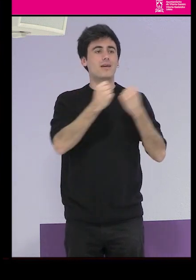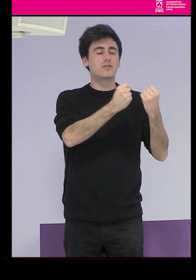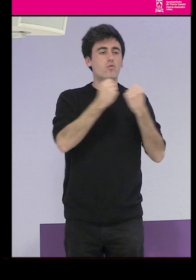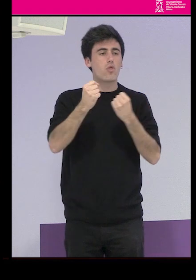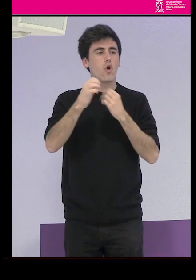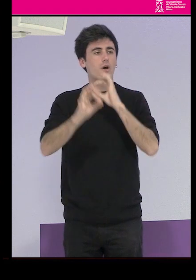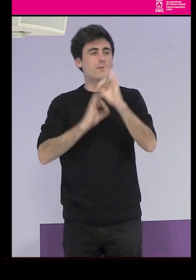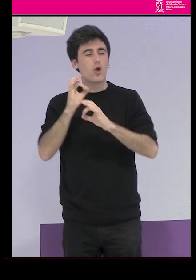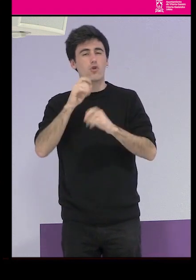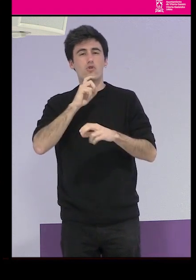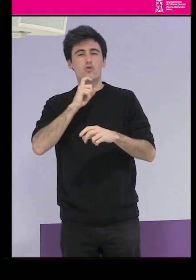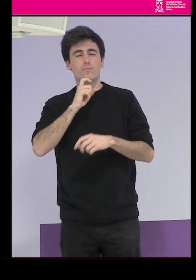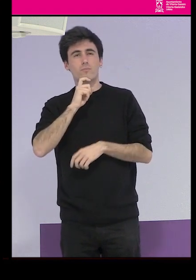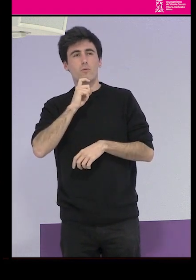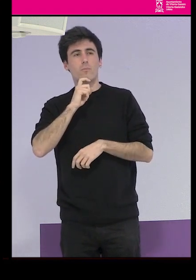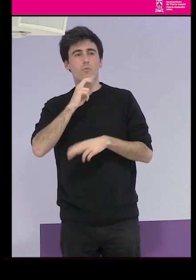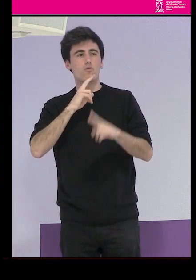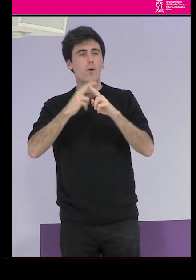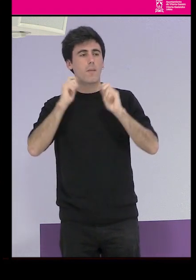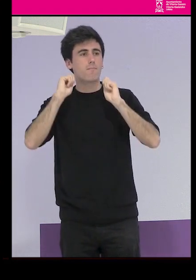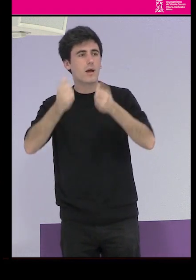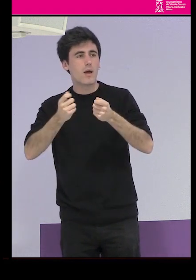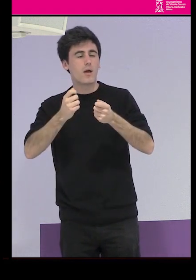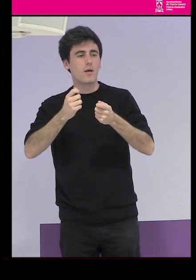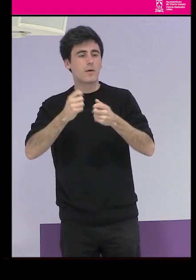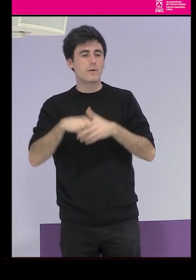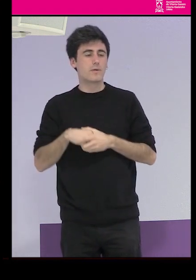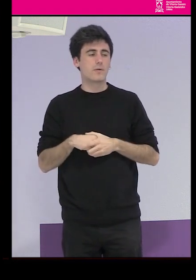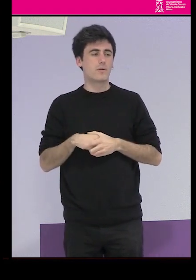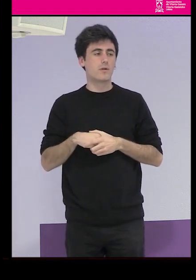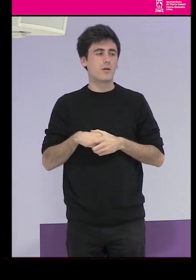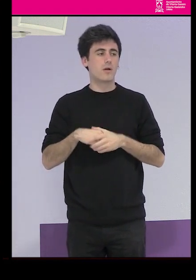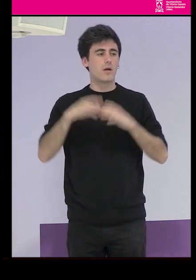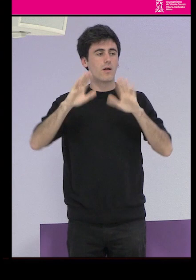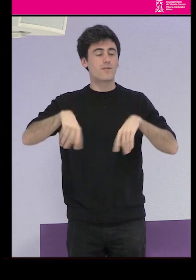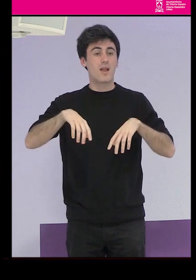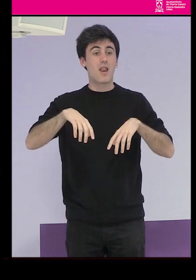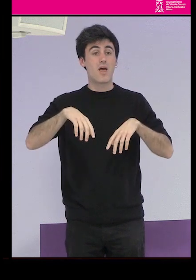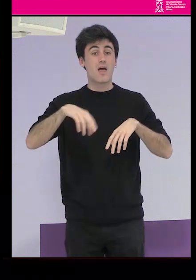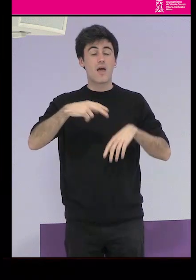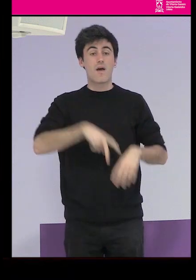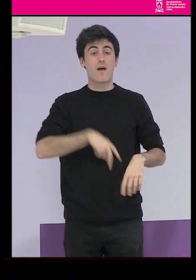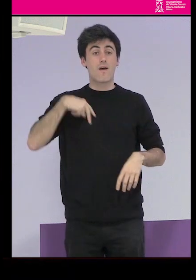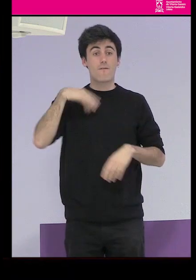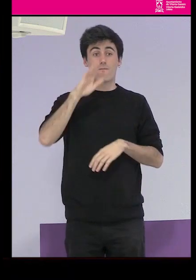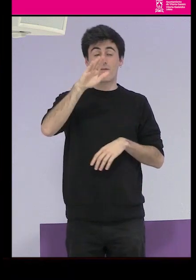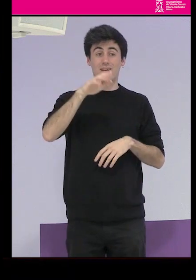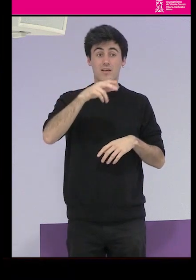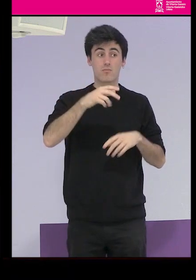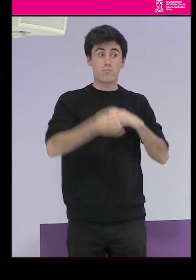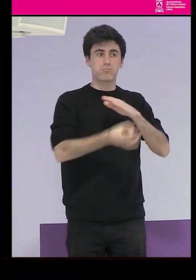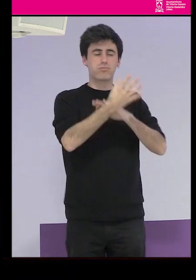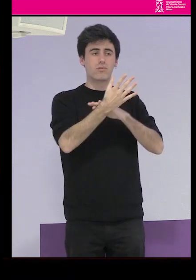claro de qué manera nombrarlo, que aparezca y que invente la dictadura franquista, Tenía instituciones muy